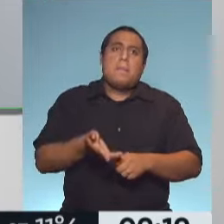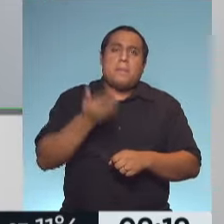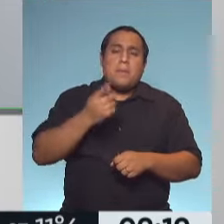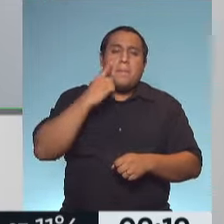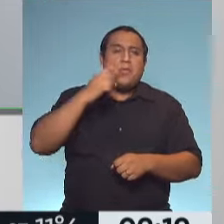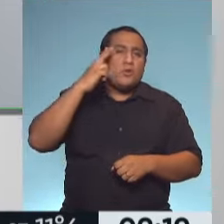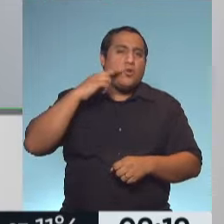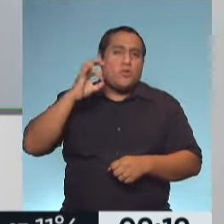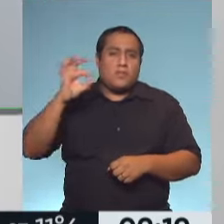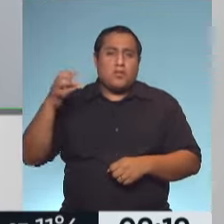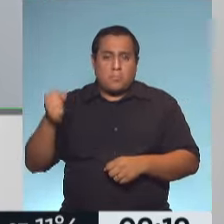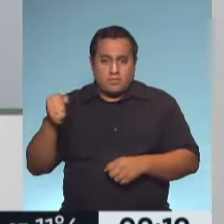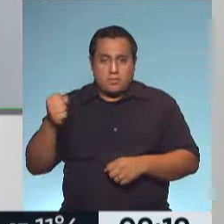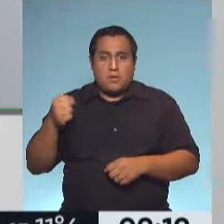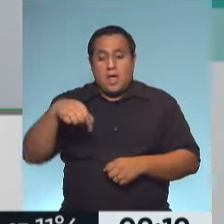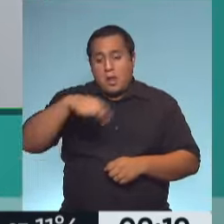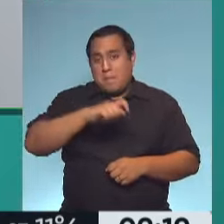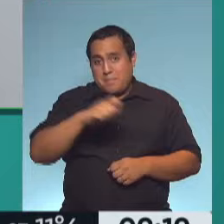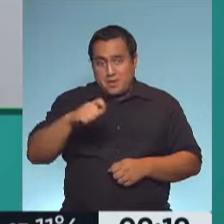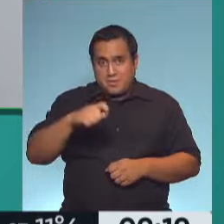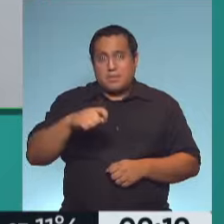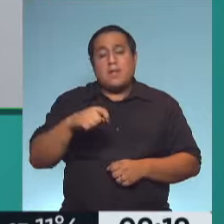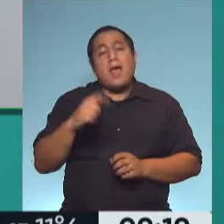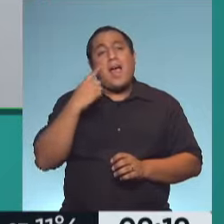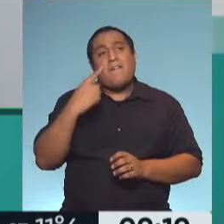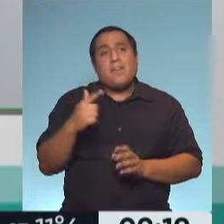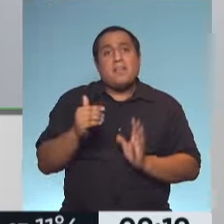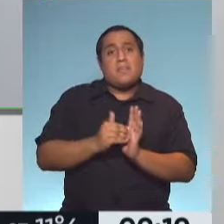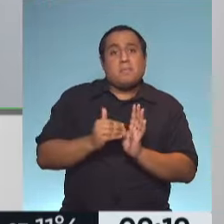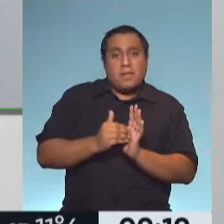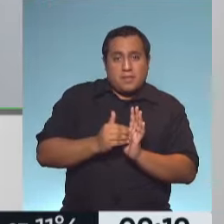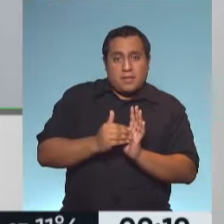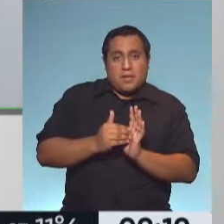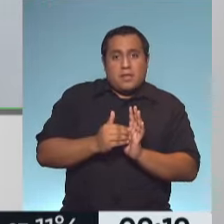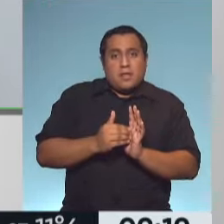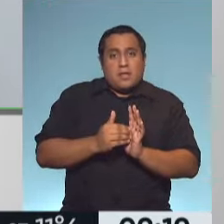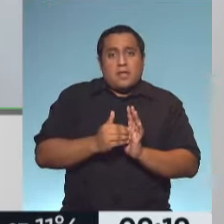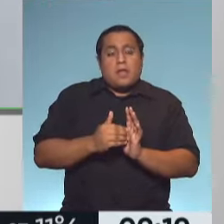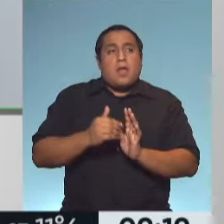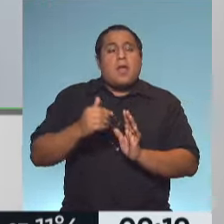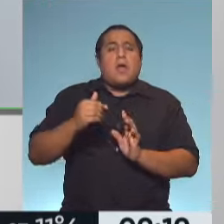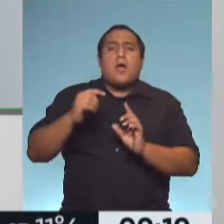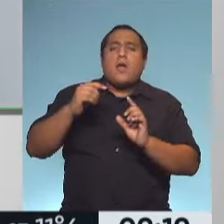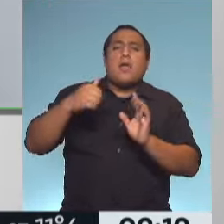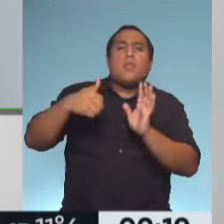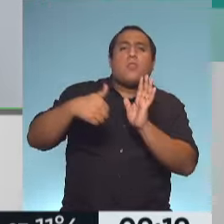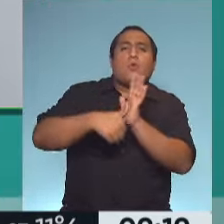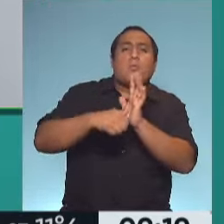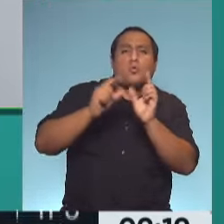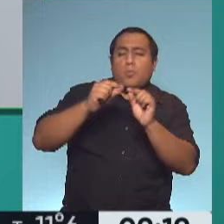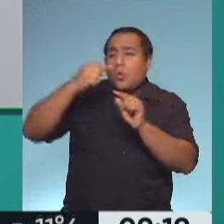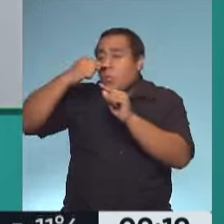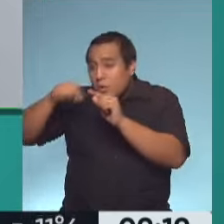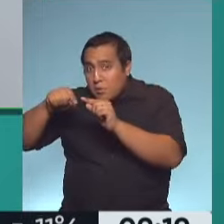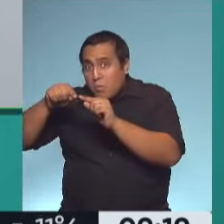.900 pesos y en el transcurso de este mes, en función de la determinación del último número del TNI, en la